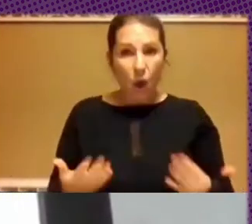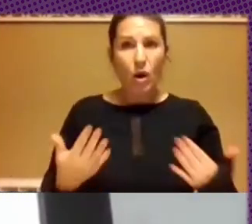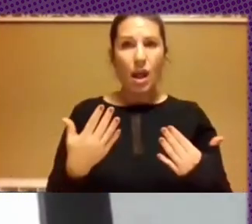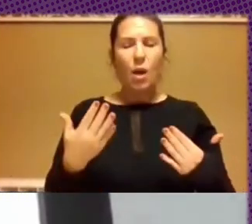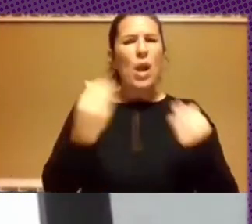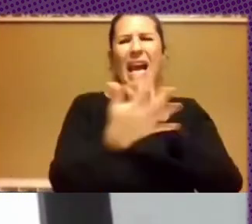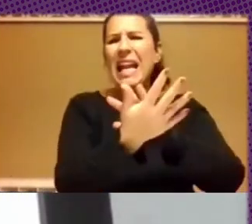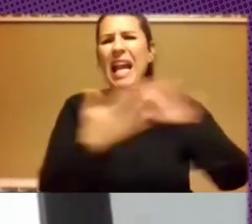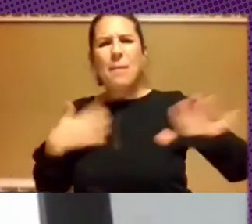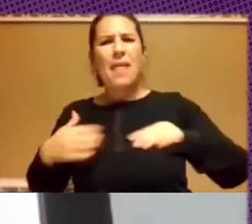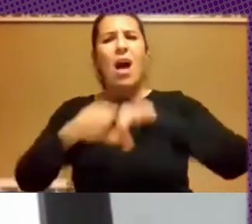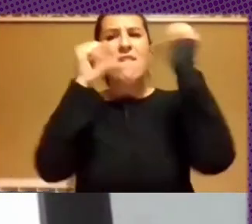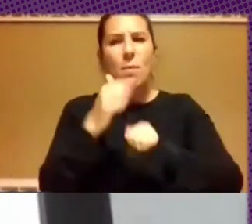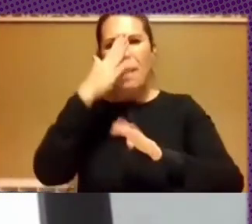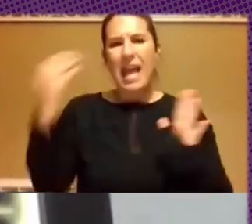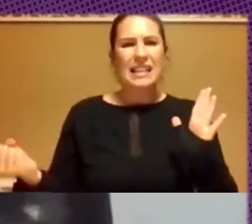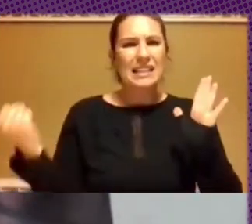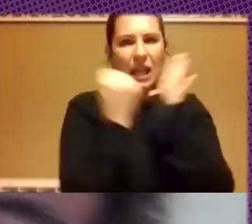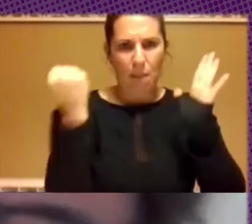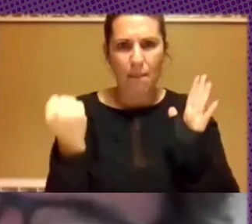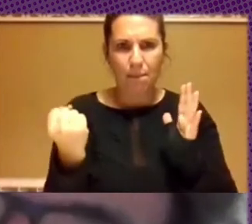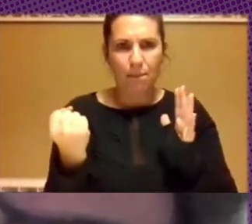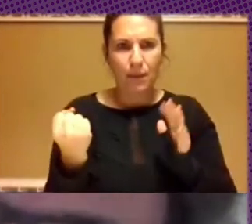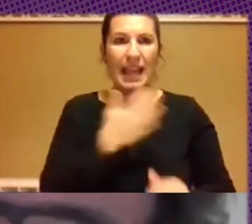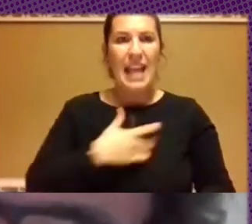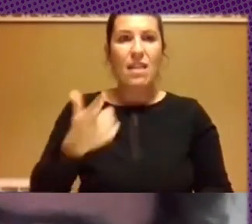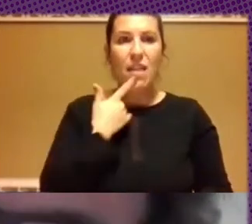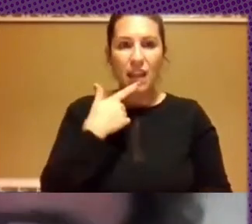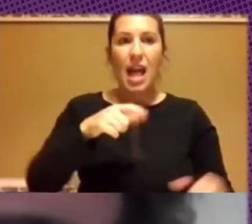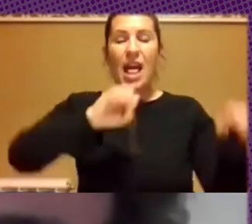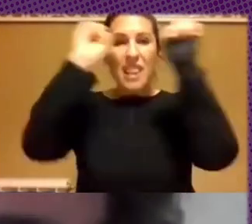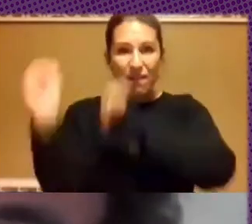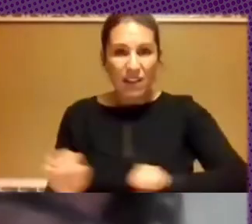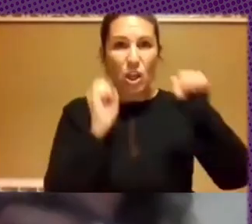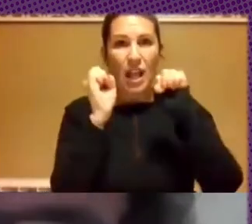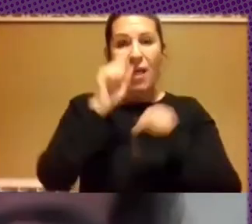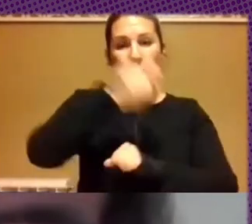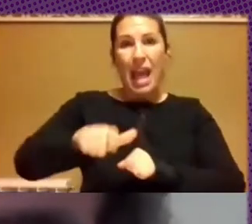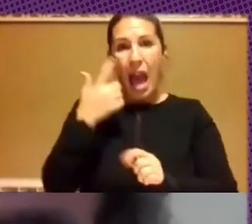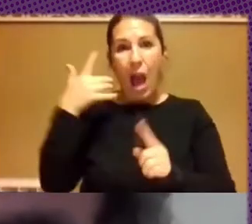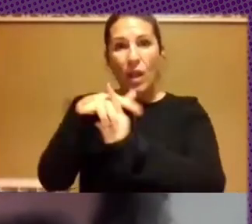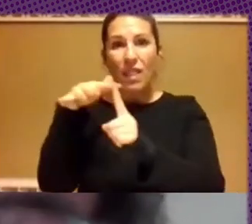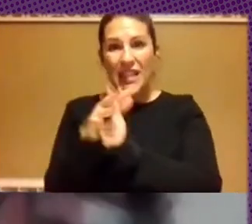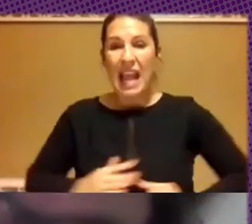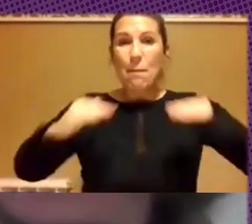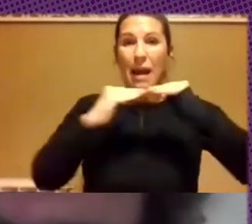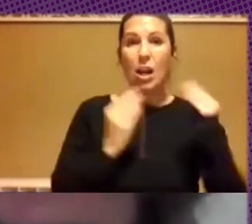rápida forma de estigmatización. Equiparar a la defensoría de las audiencias con el gobierno